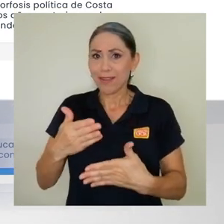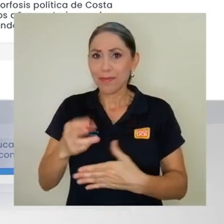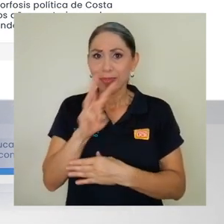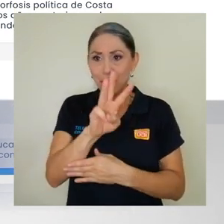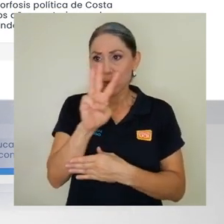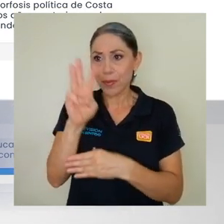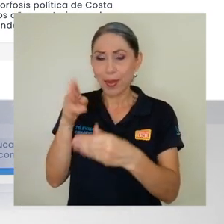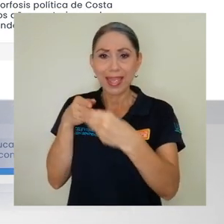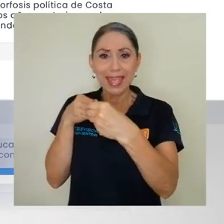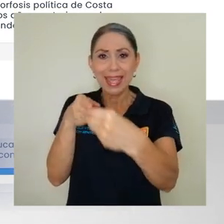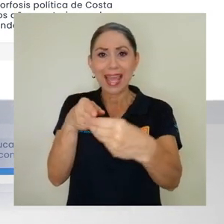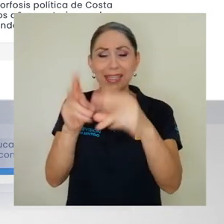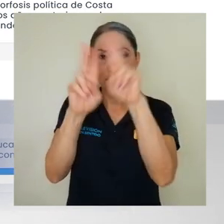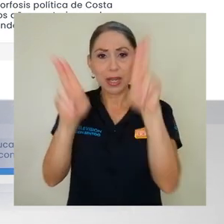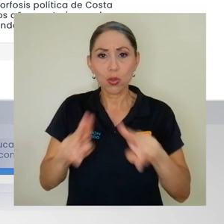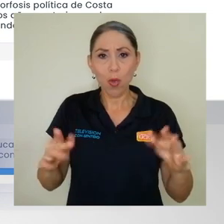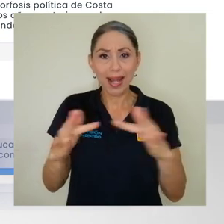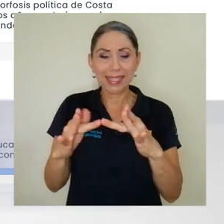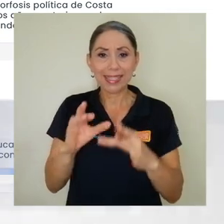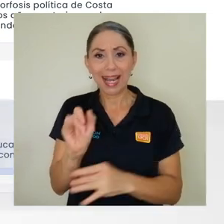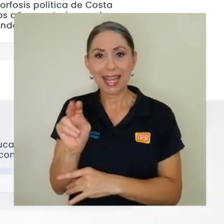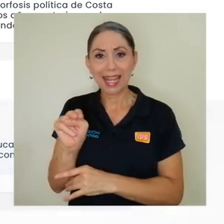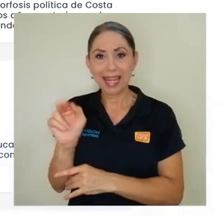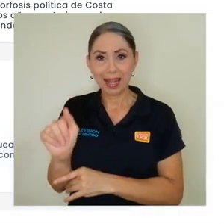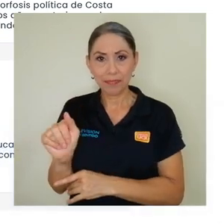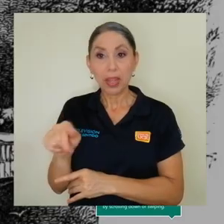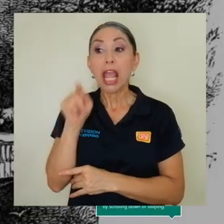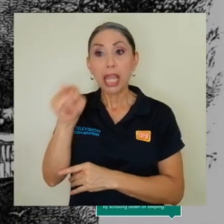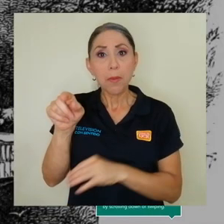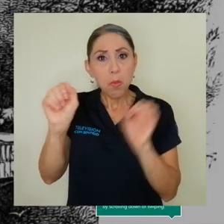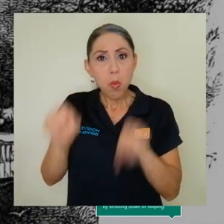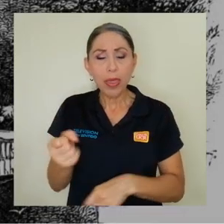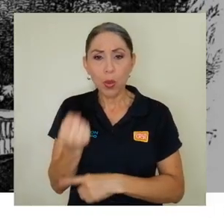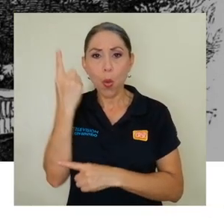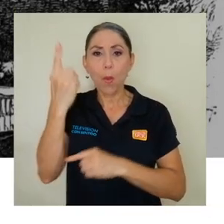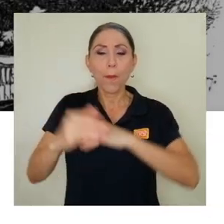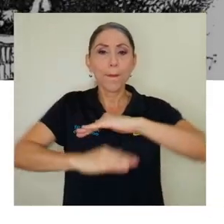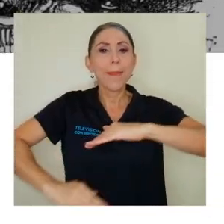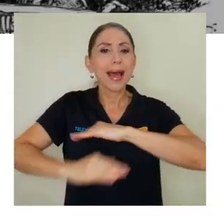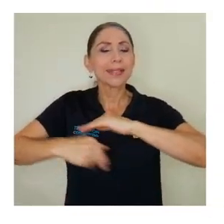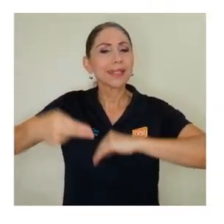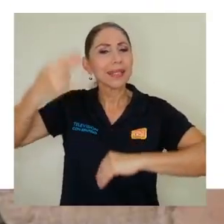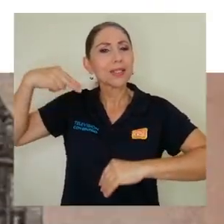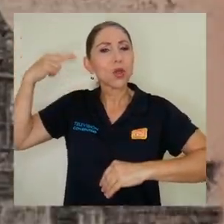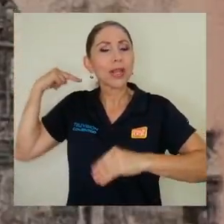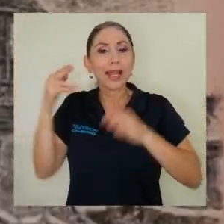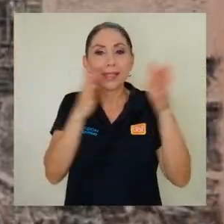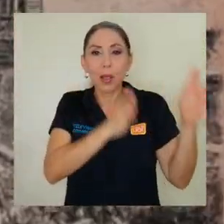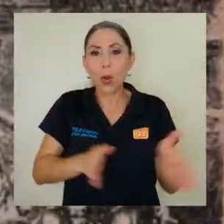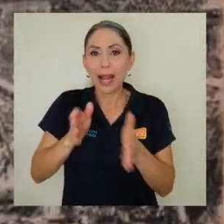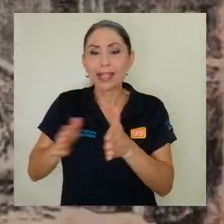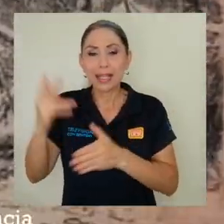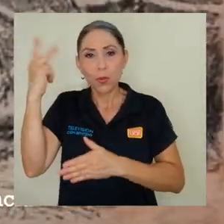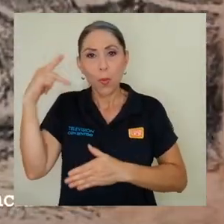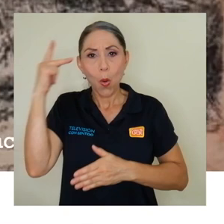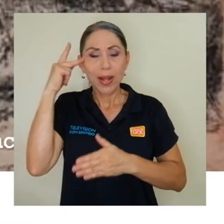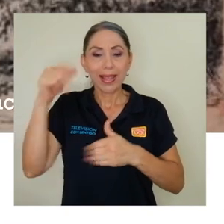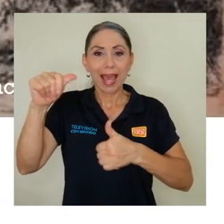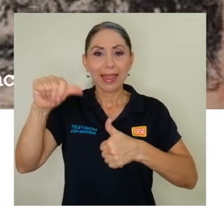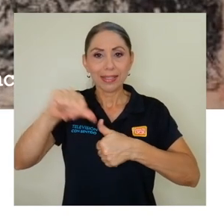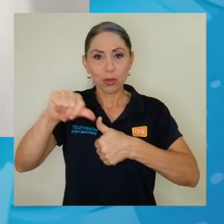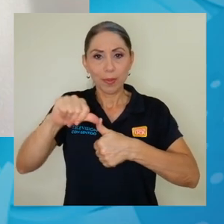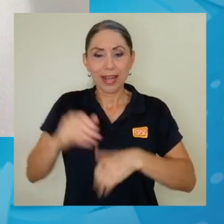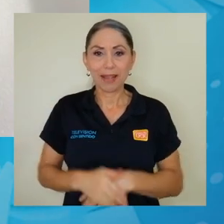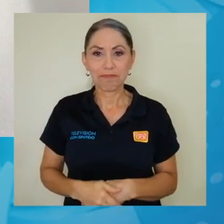en la plataforma de guías virtuales del Instituto Nacional de Aprendizaje que permite comprender las bases históricas de la organización política de Centroamérica.